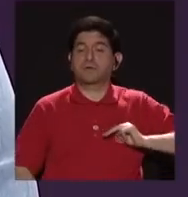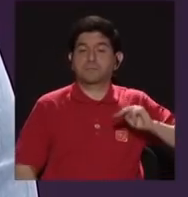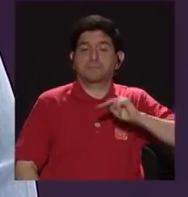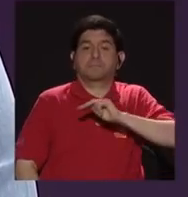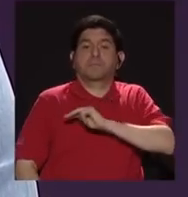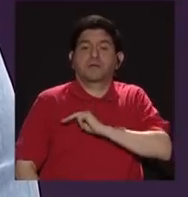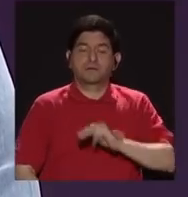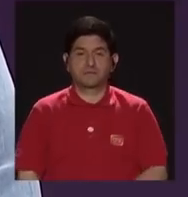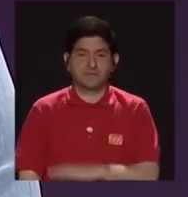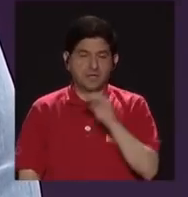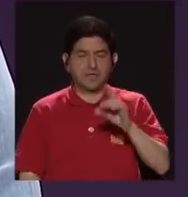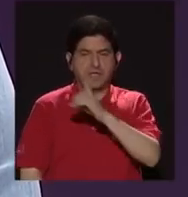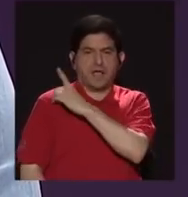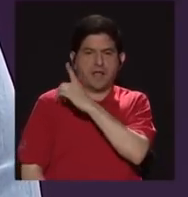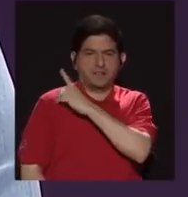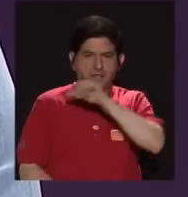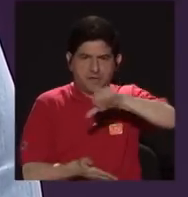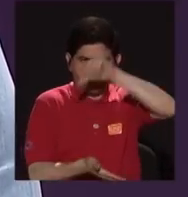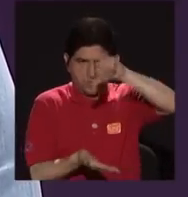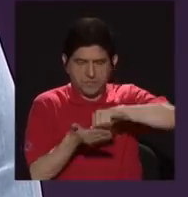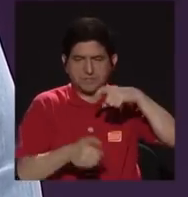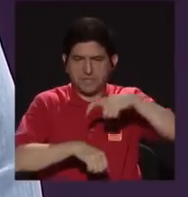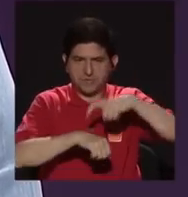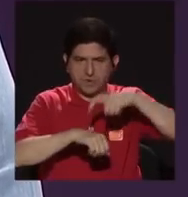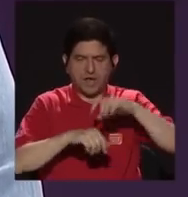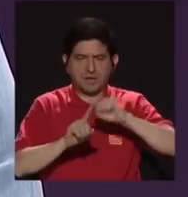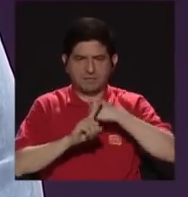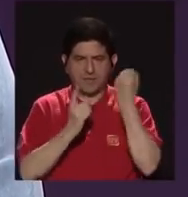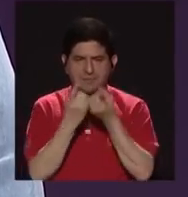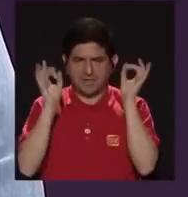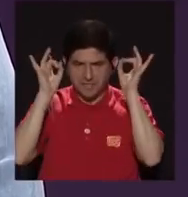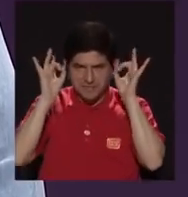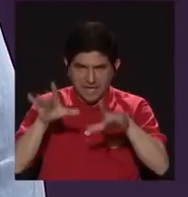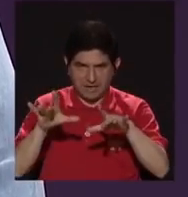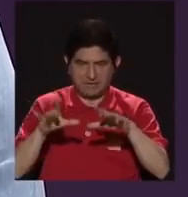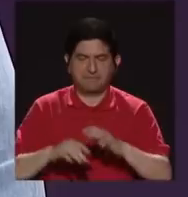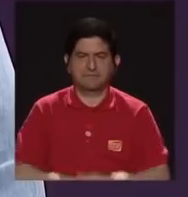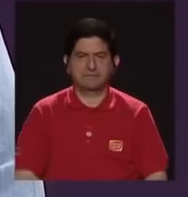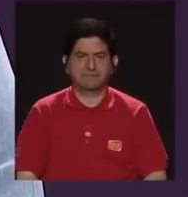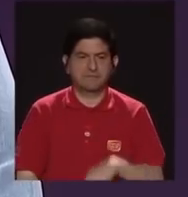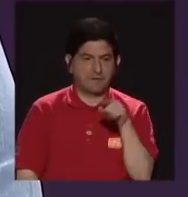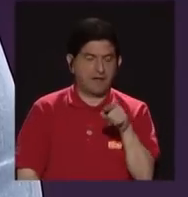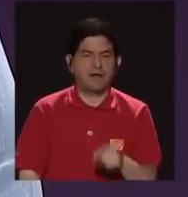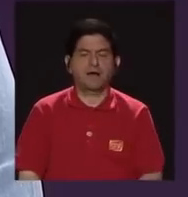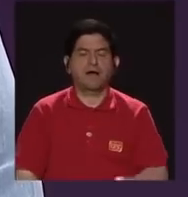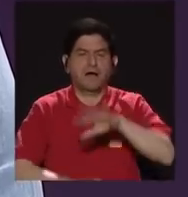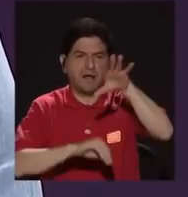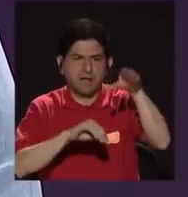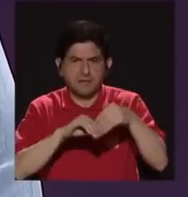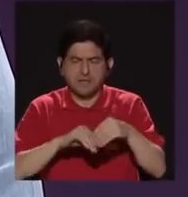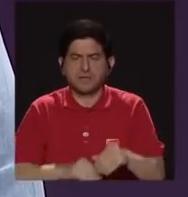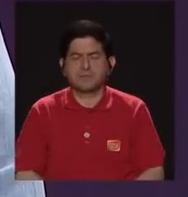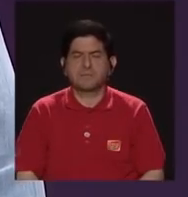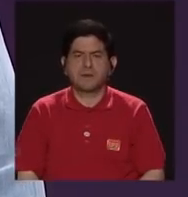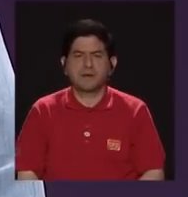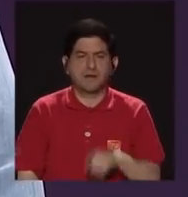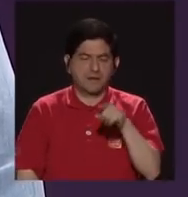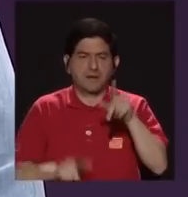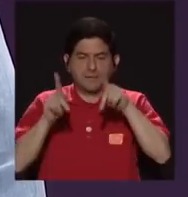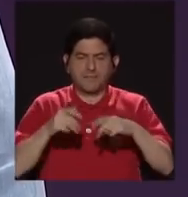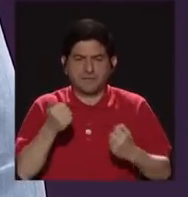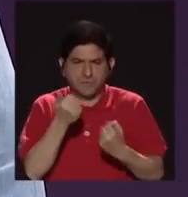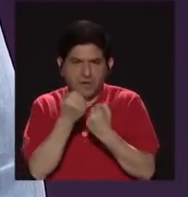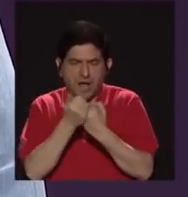y al director del centro en el momento de la tragedia, se ha sumado en una figura que se llama creyente